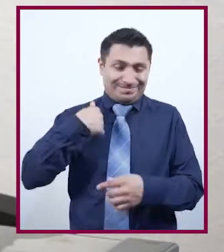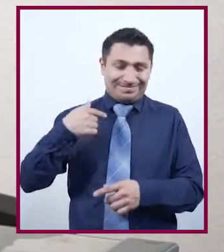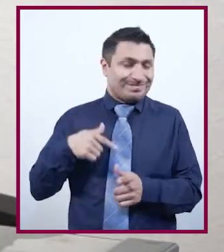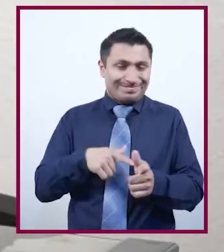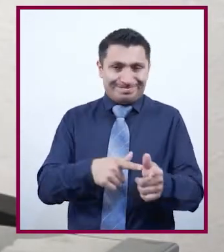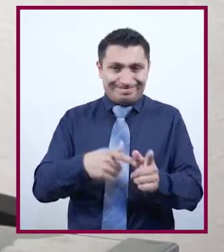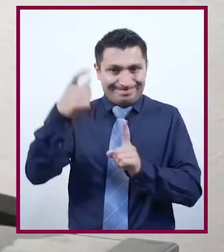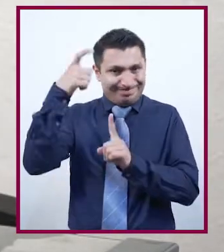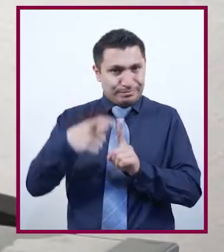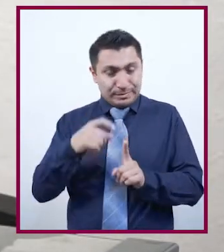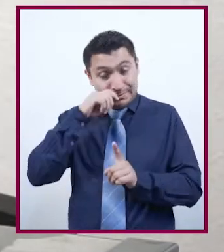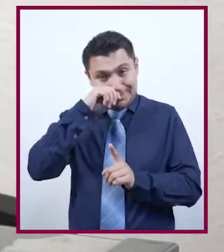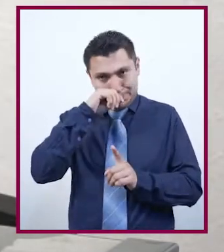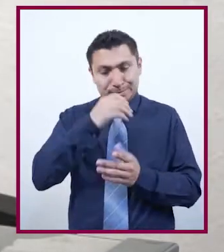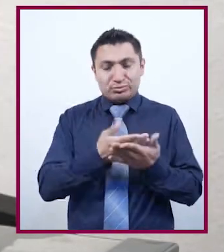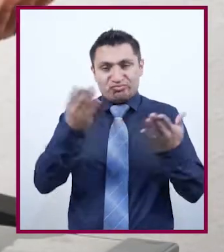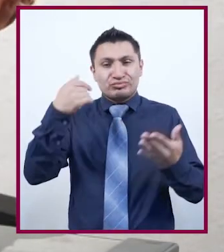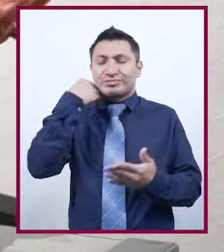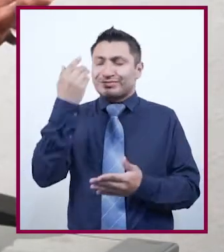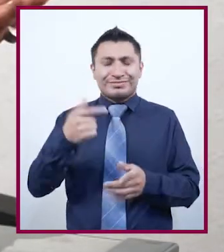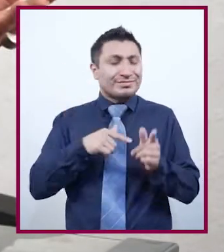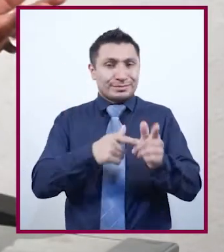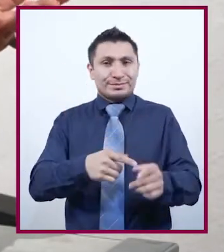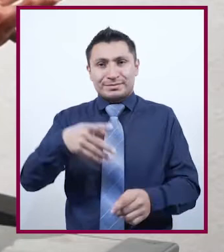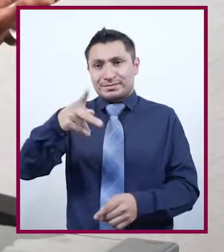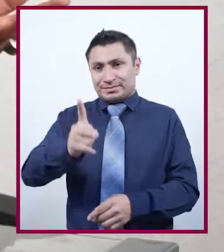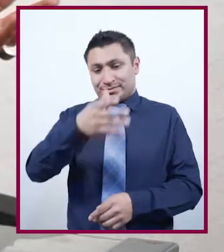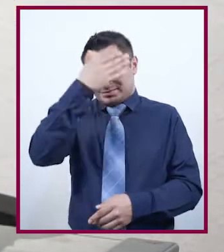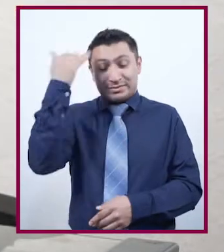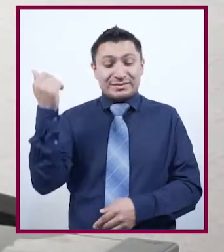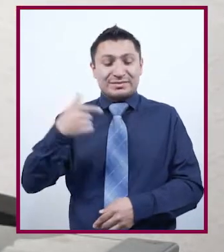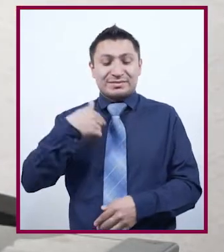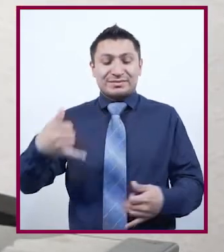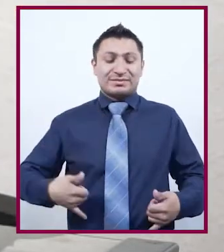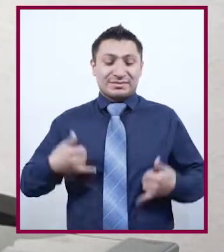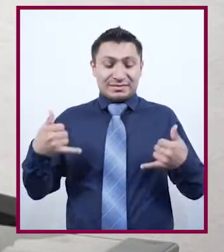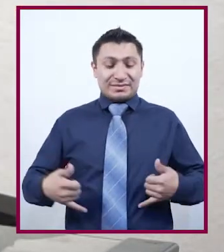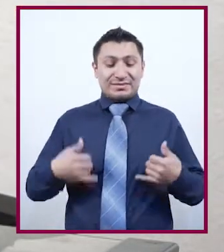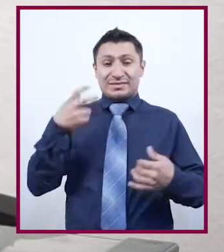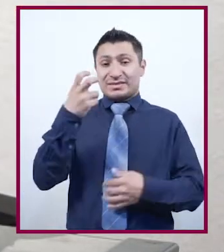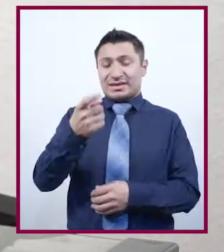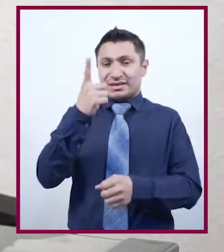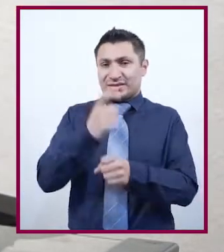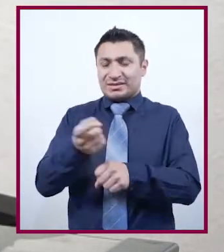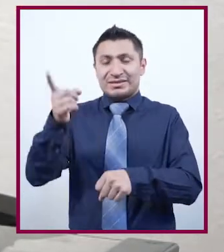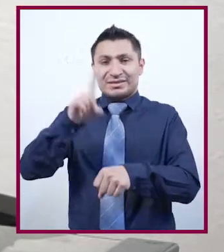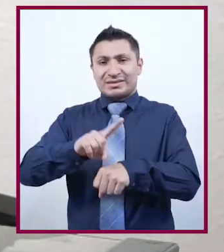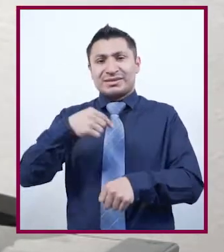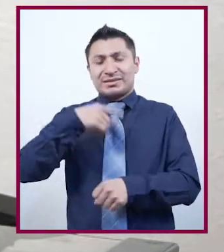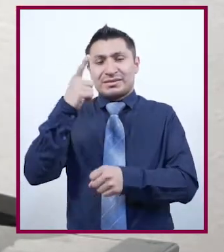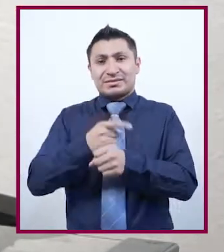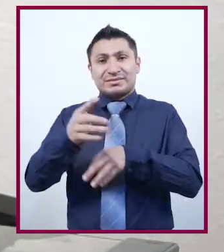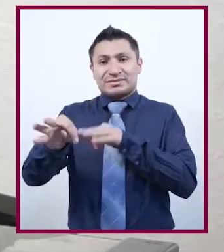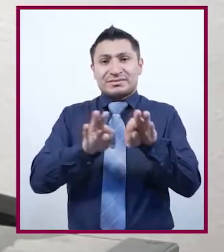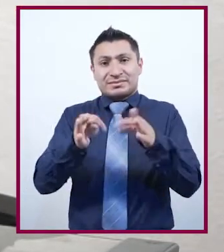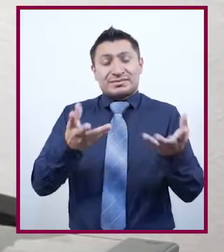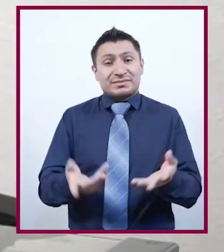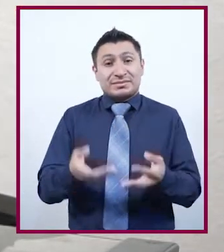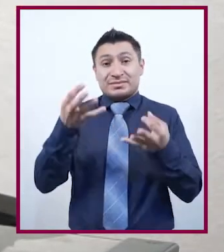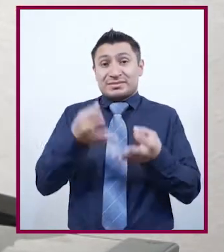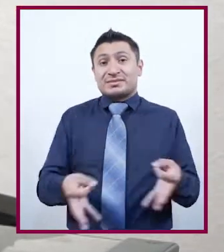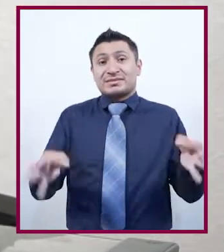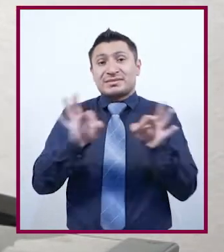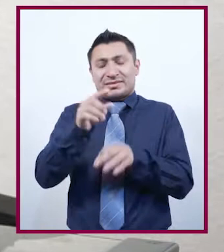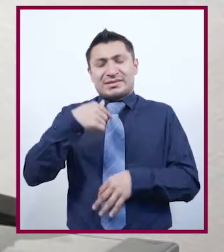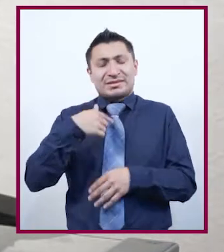más tiempo, pero no sé, bueno, estoy chava. Estos son los primeros días de mi primer trabajo. Lo